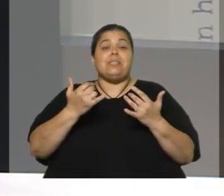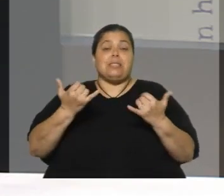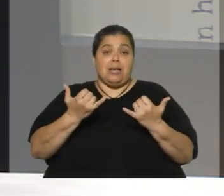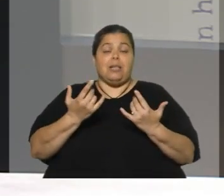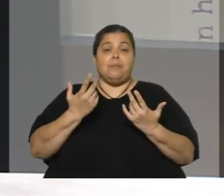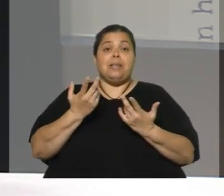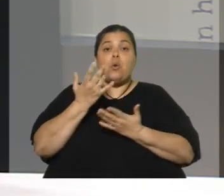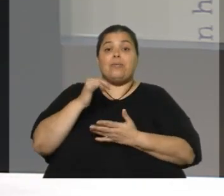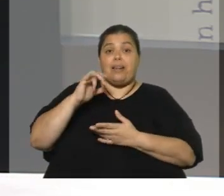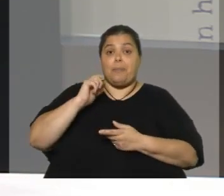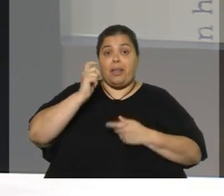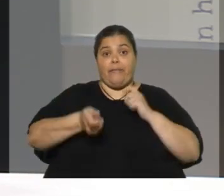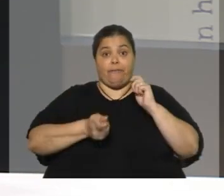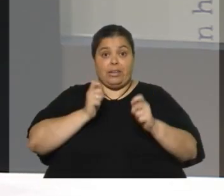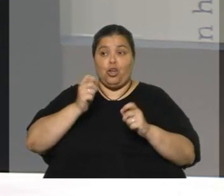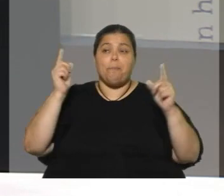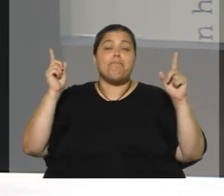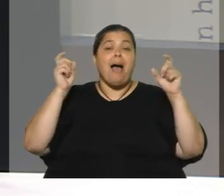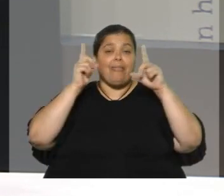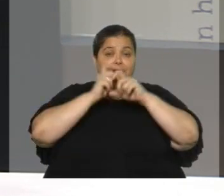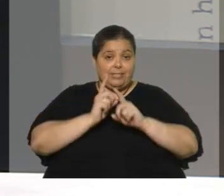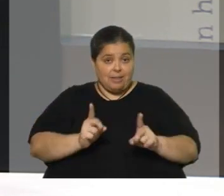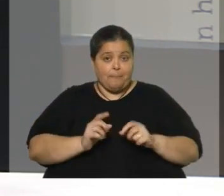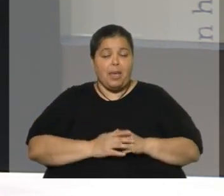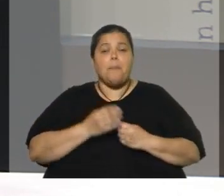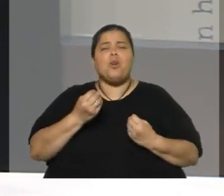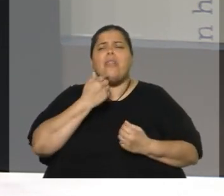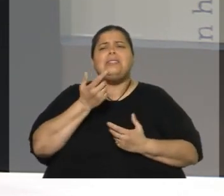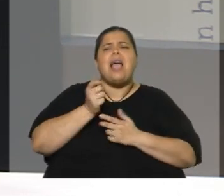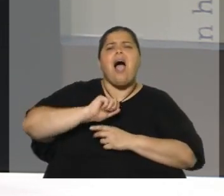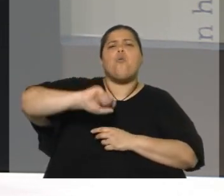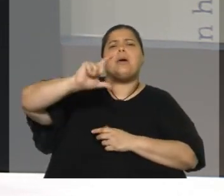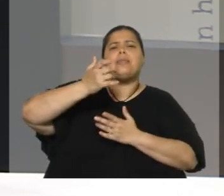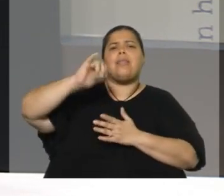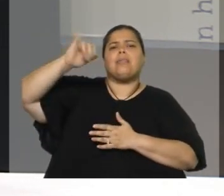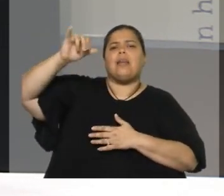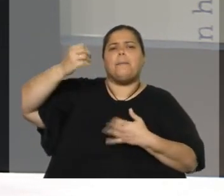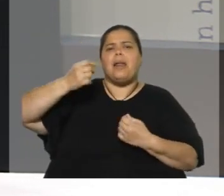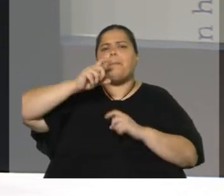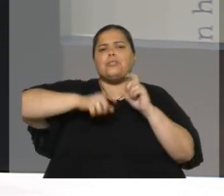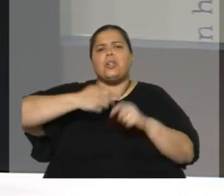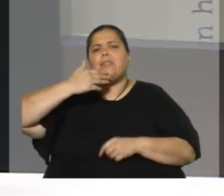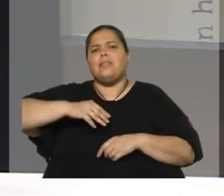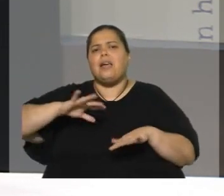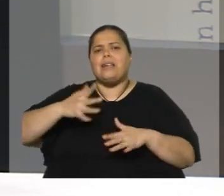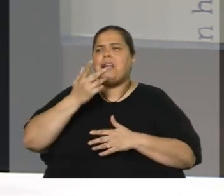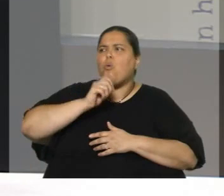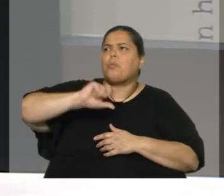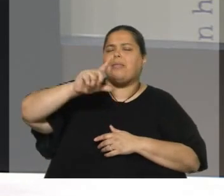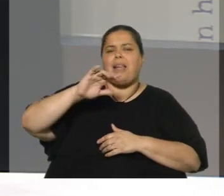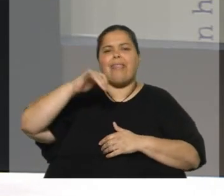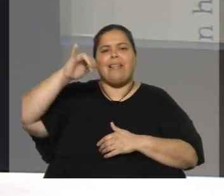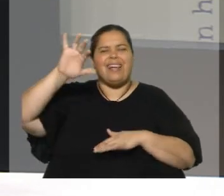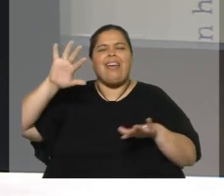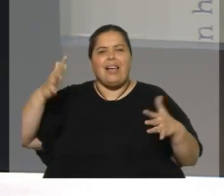y hace que sea más difícil invertir porque cuando uno dice ¿qué quiere decir que suba la tasa de interés para que la gente entienda? Quiere decir que el acceso al financiamiento